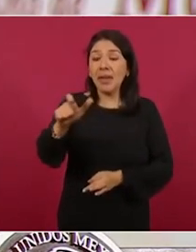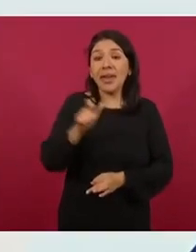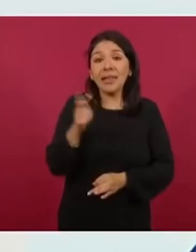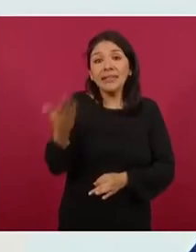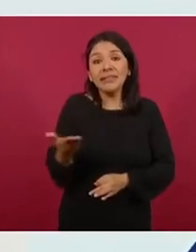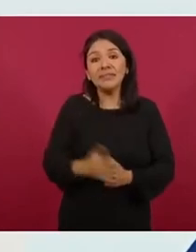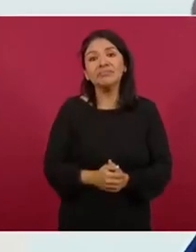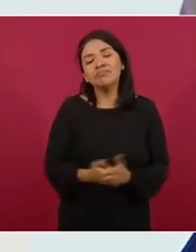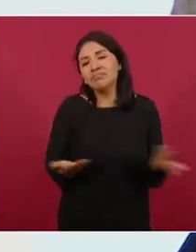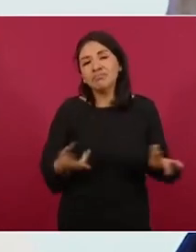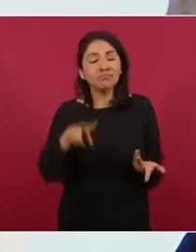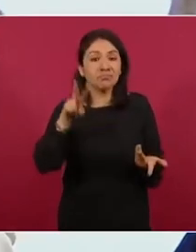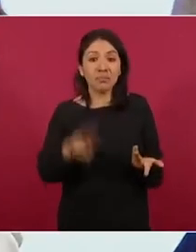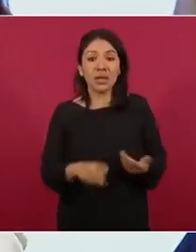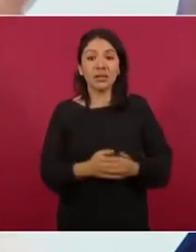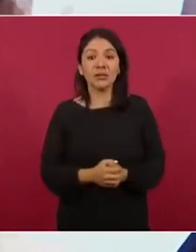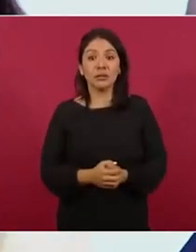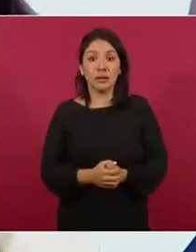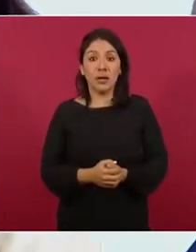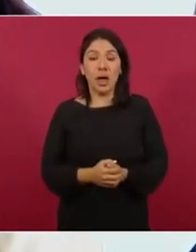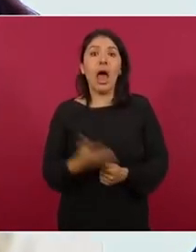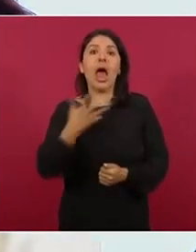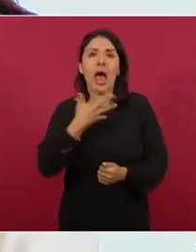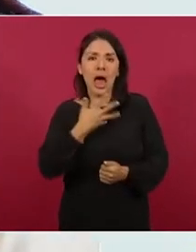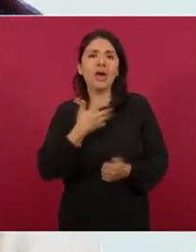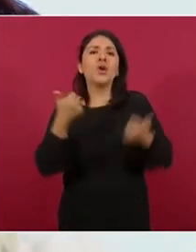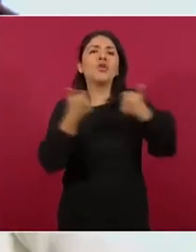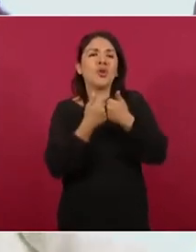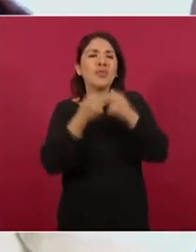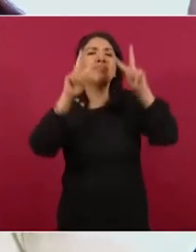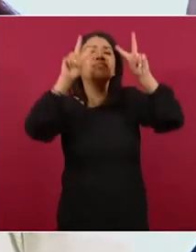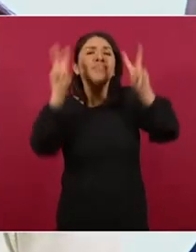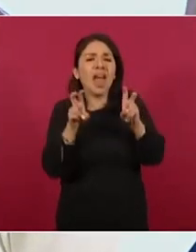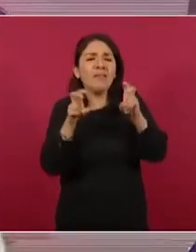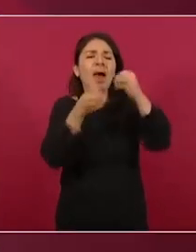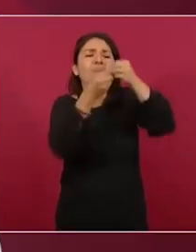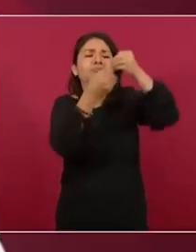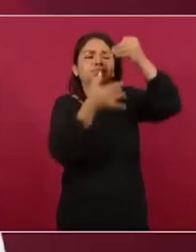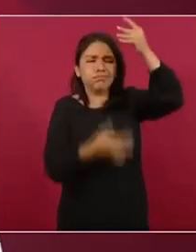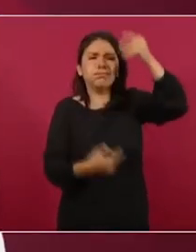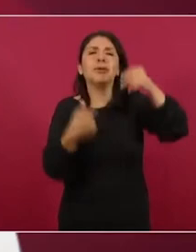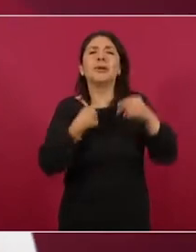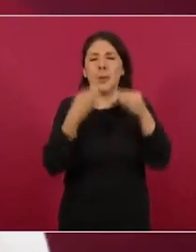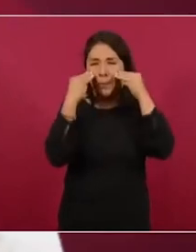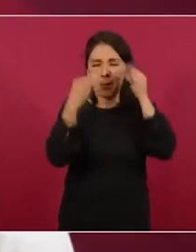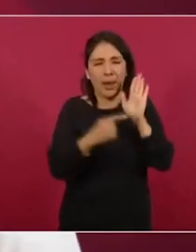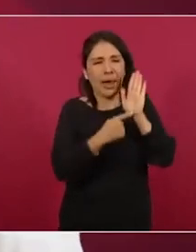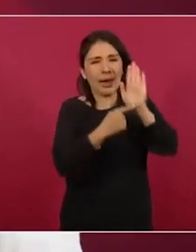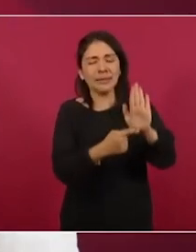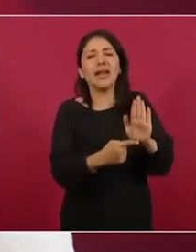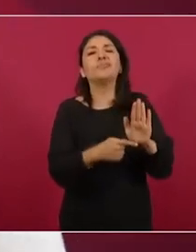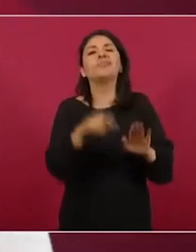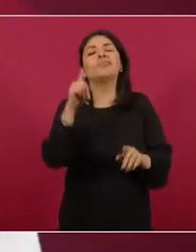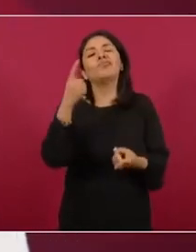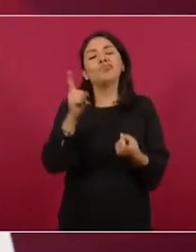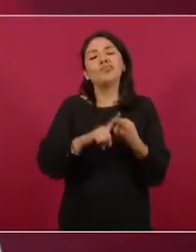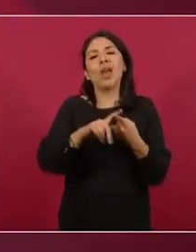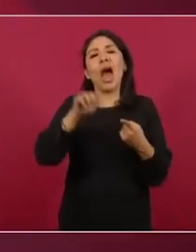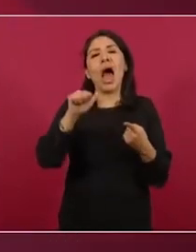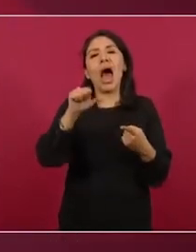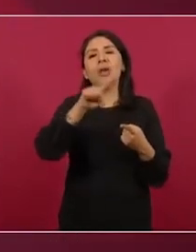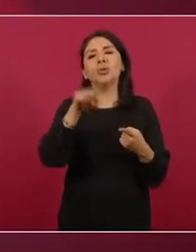y por supuesto que se subieron al tema y vamos a mostrarlo Los tuits de Azucena Oresti